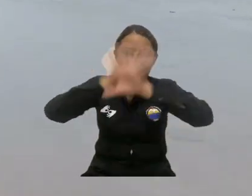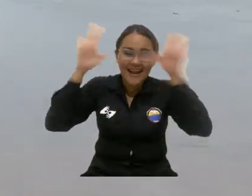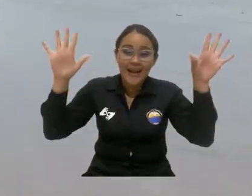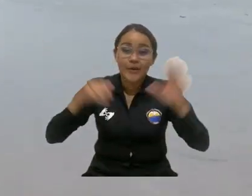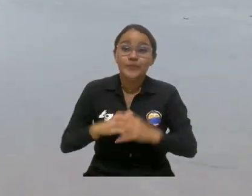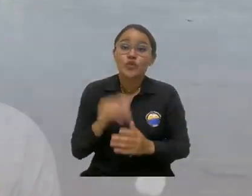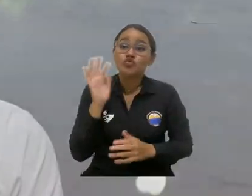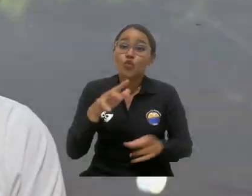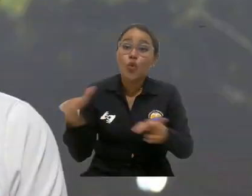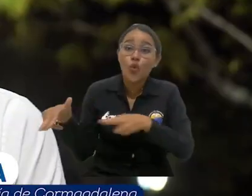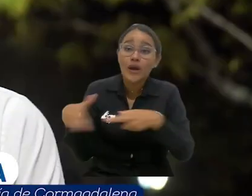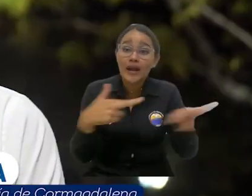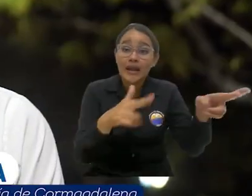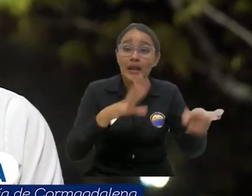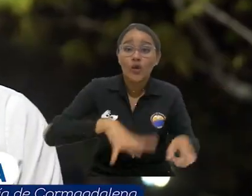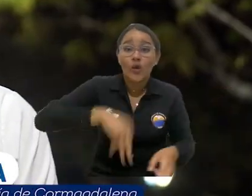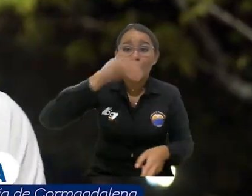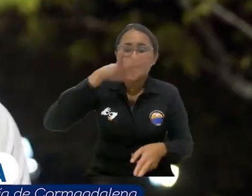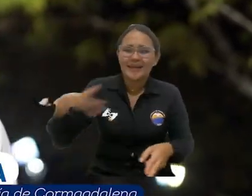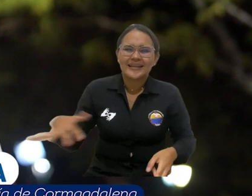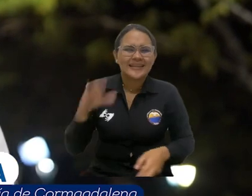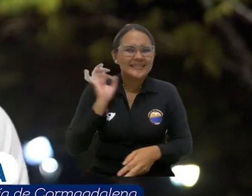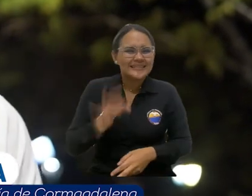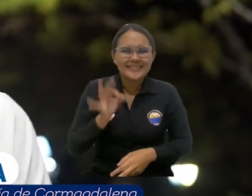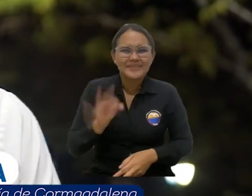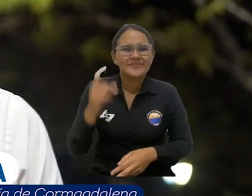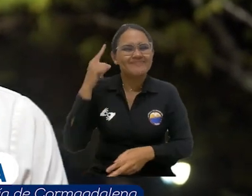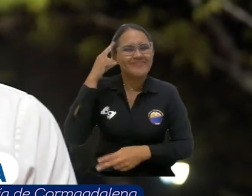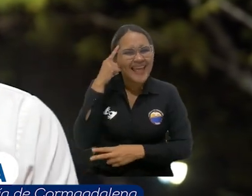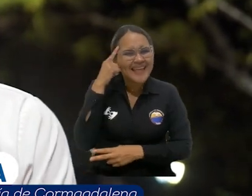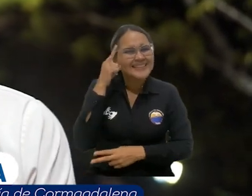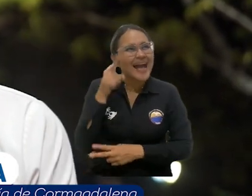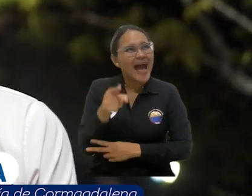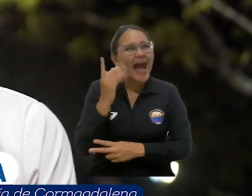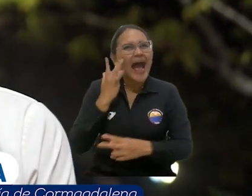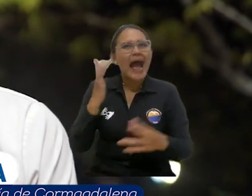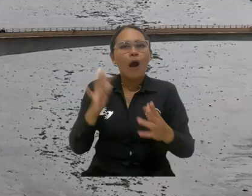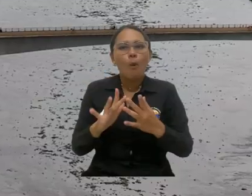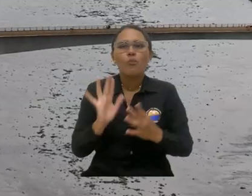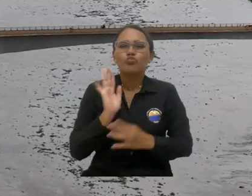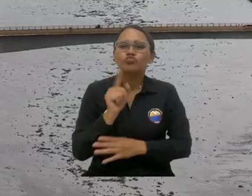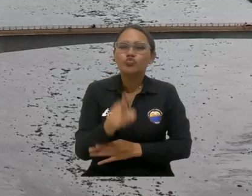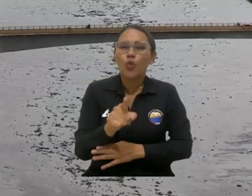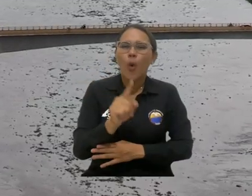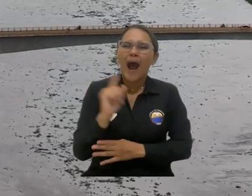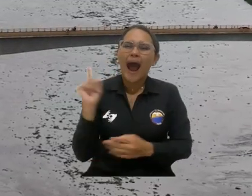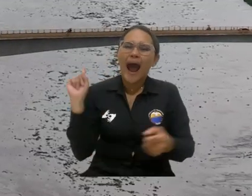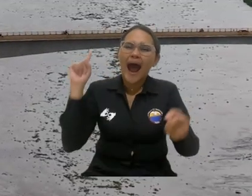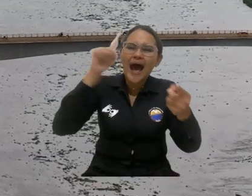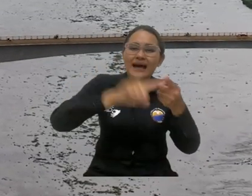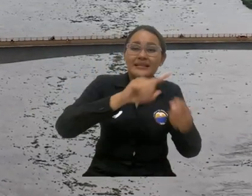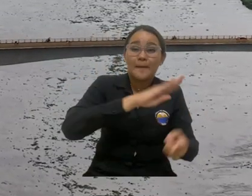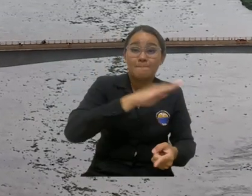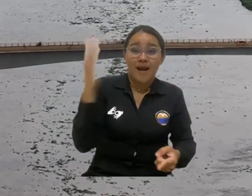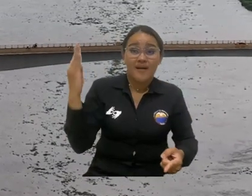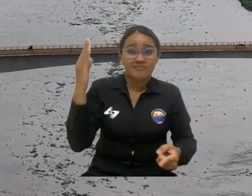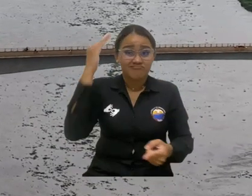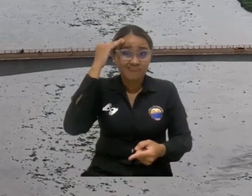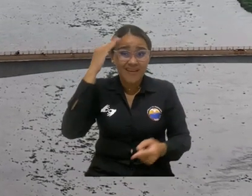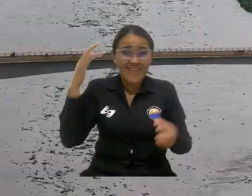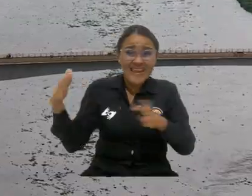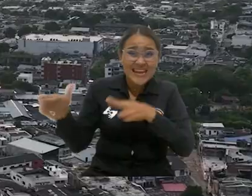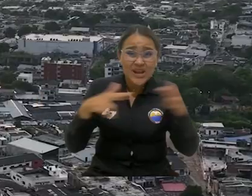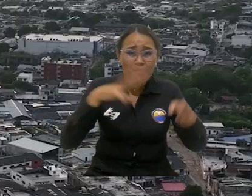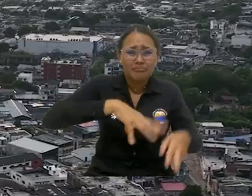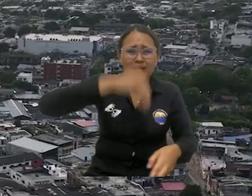de este país. Porque cuando uno piensa en el río Magdalena piensa en el pedacito que tenemos... ...de aquí hasta Barranquilla, pero la cuenca es mucho más grande... ...es una cuarta parte de